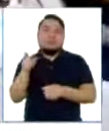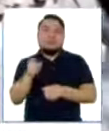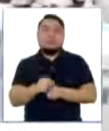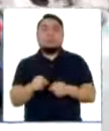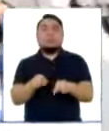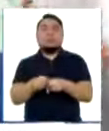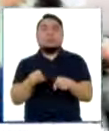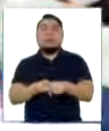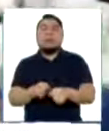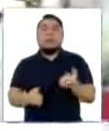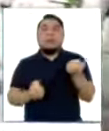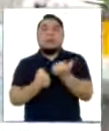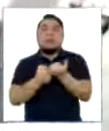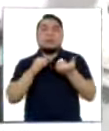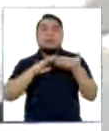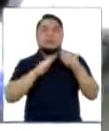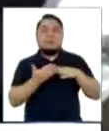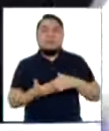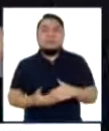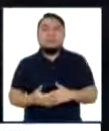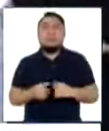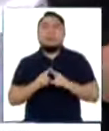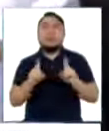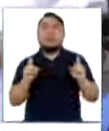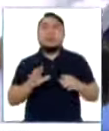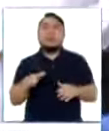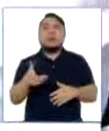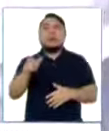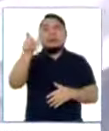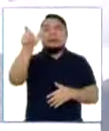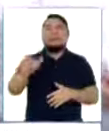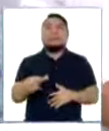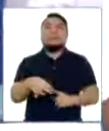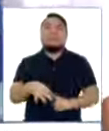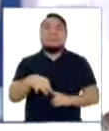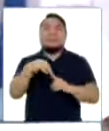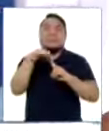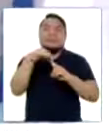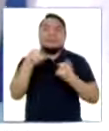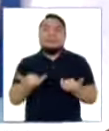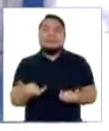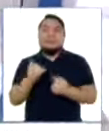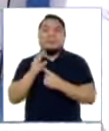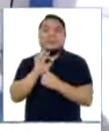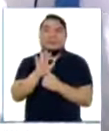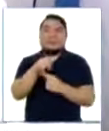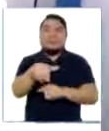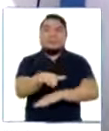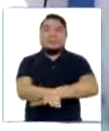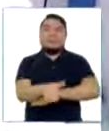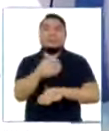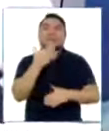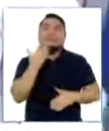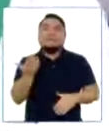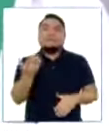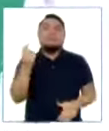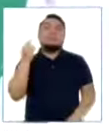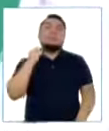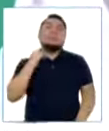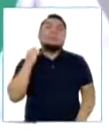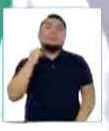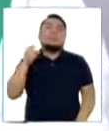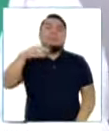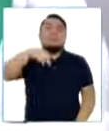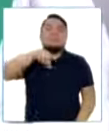también el apoyo de la población. Pero hay una persona en especial que le vamos a presentar esta tarde que es el padre